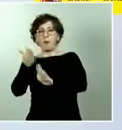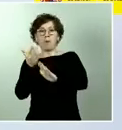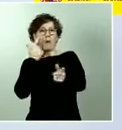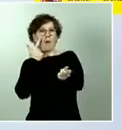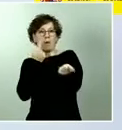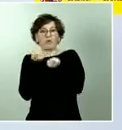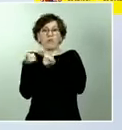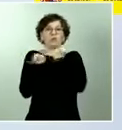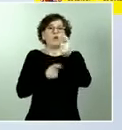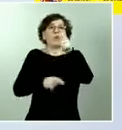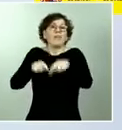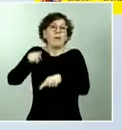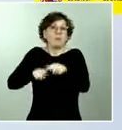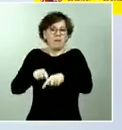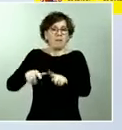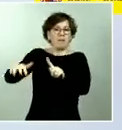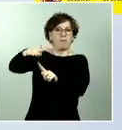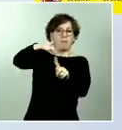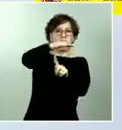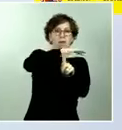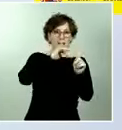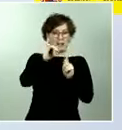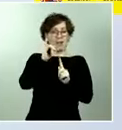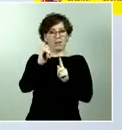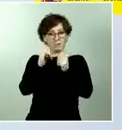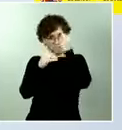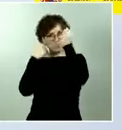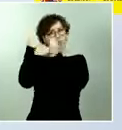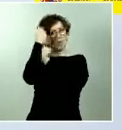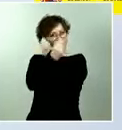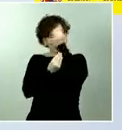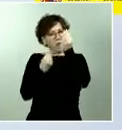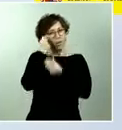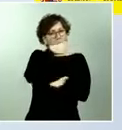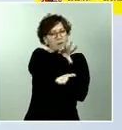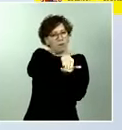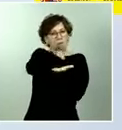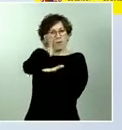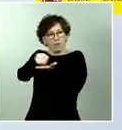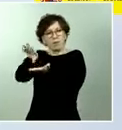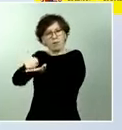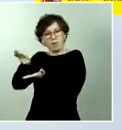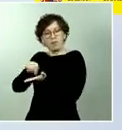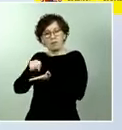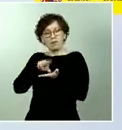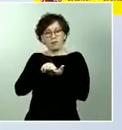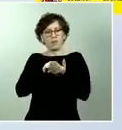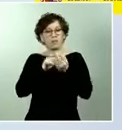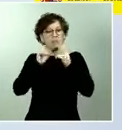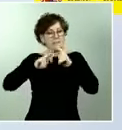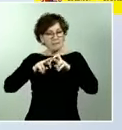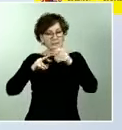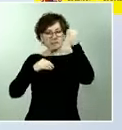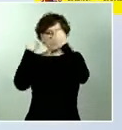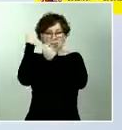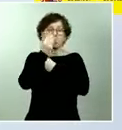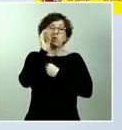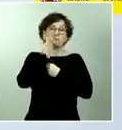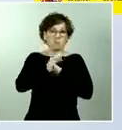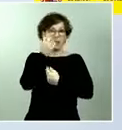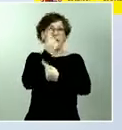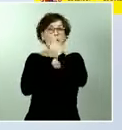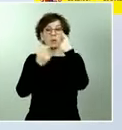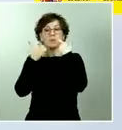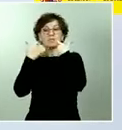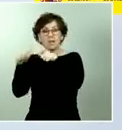pero sí que es verdad que estamos contemplando todos los escenarios y también es verdad que hay sectores que costarán más devolverlos a la normalidad